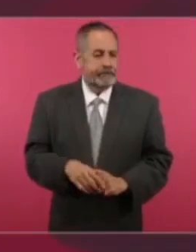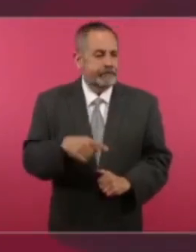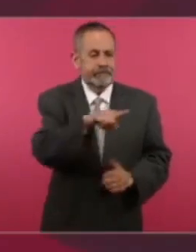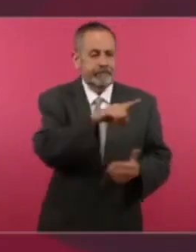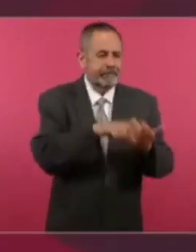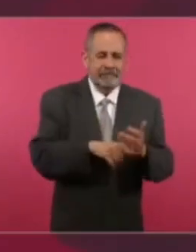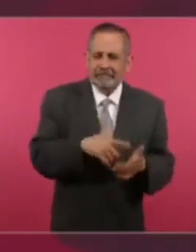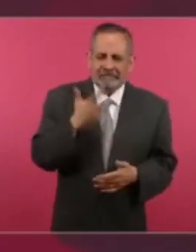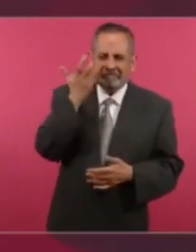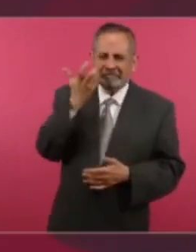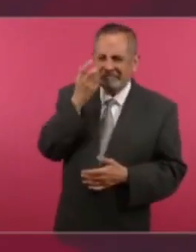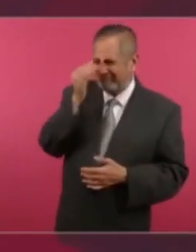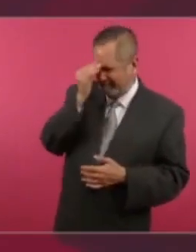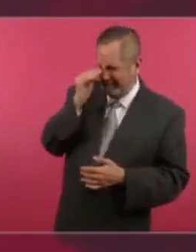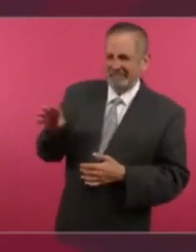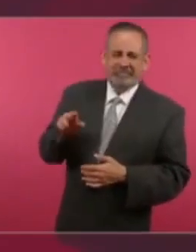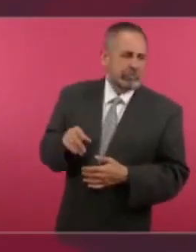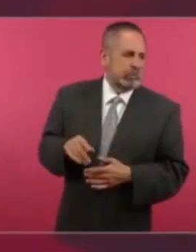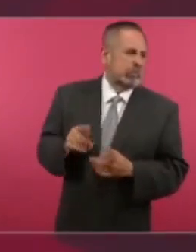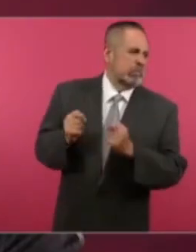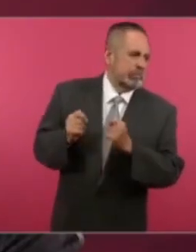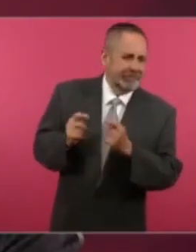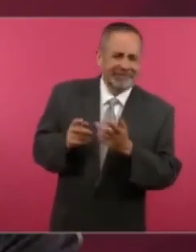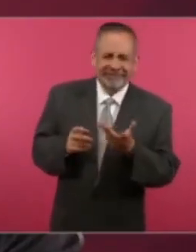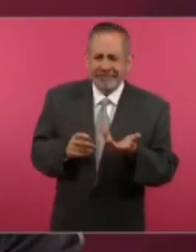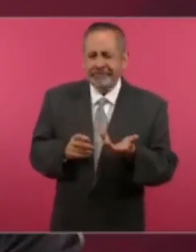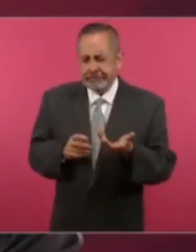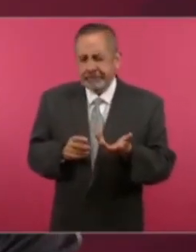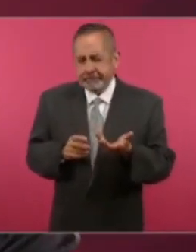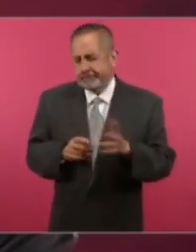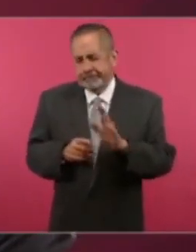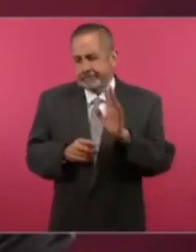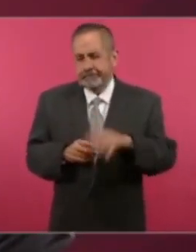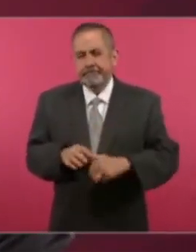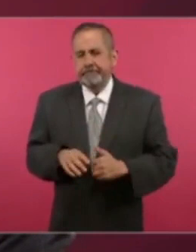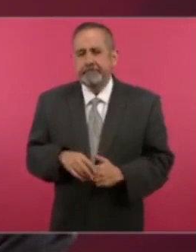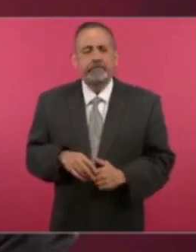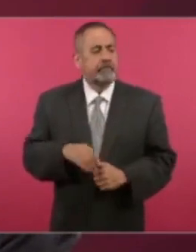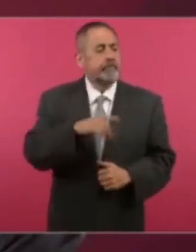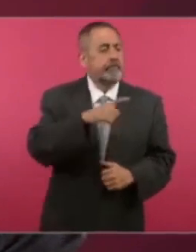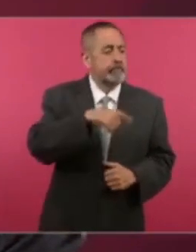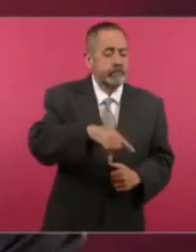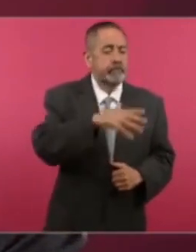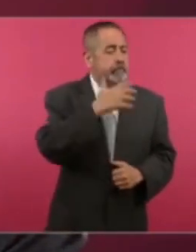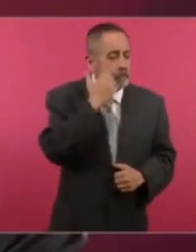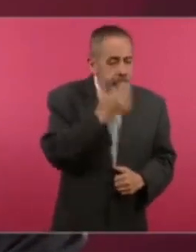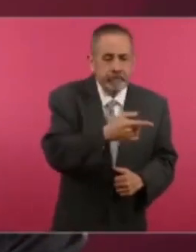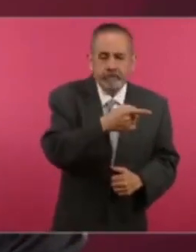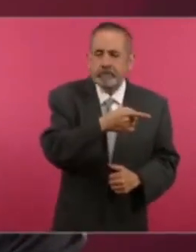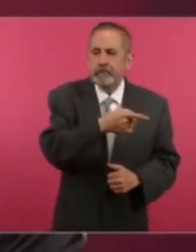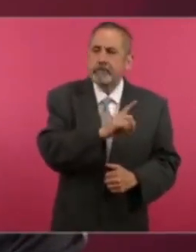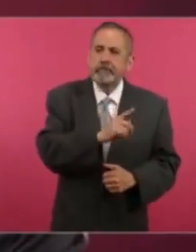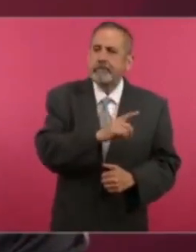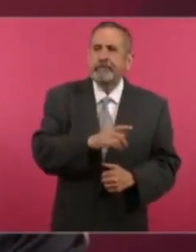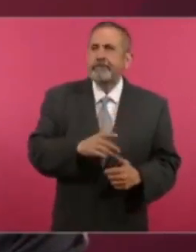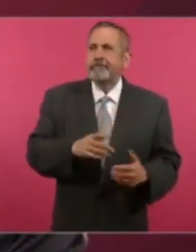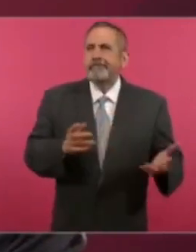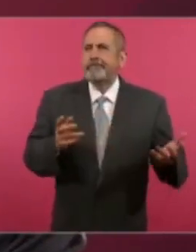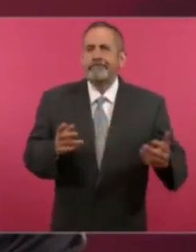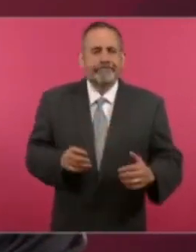fe de quienes quisieran que